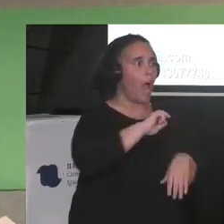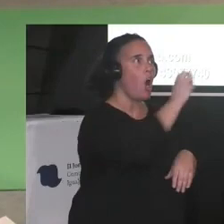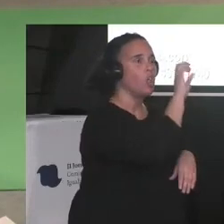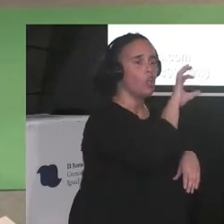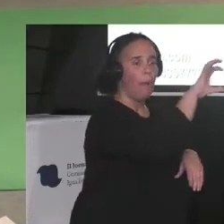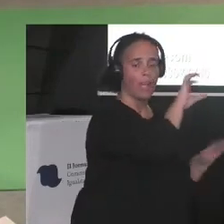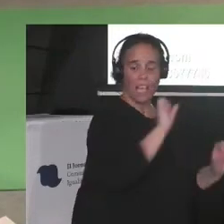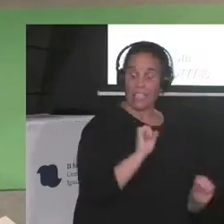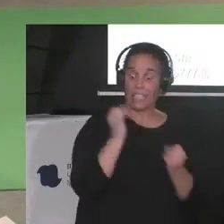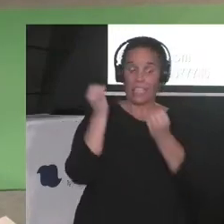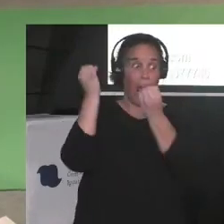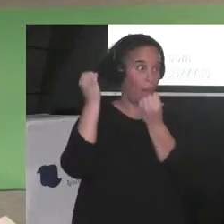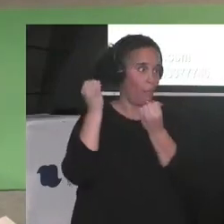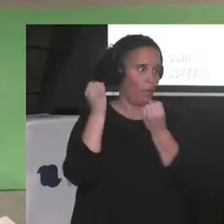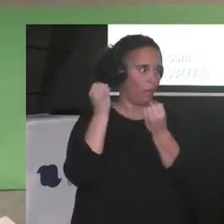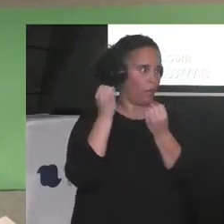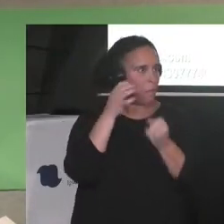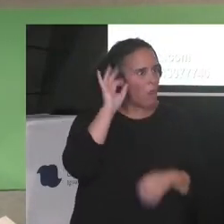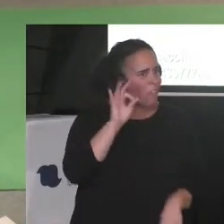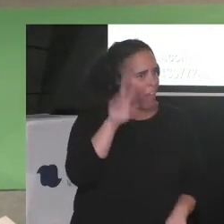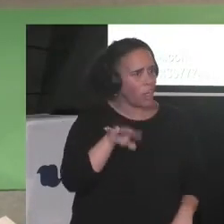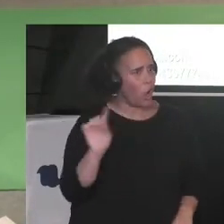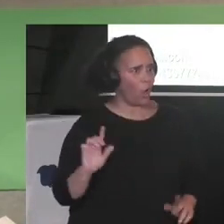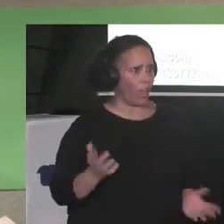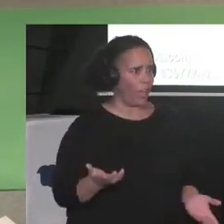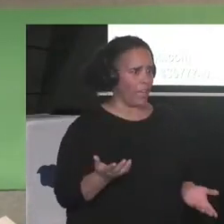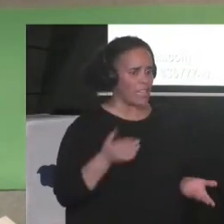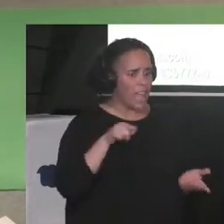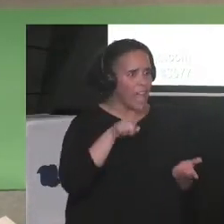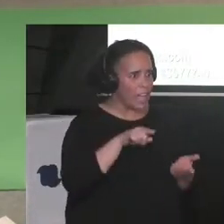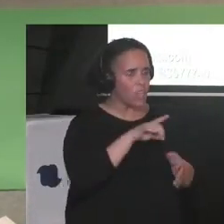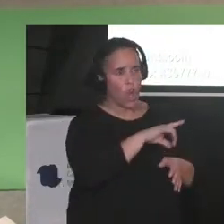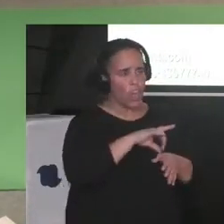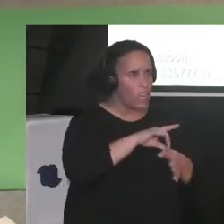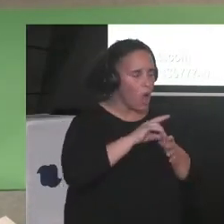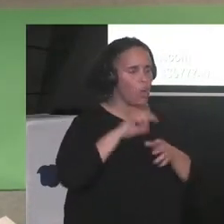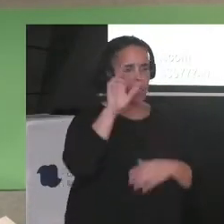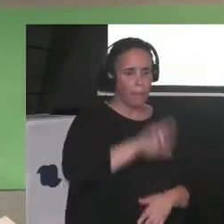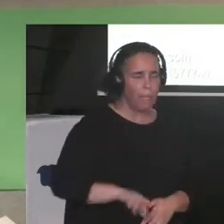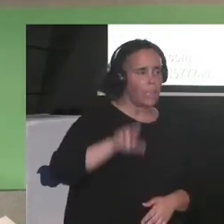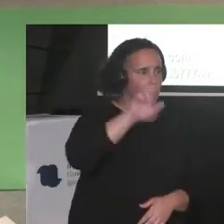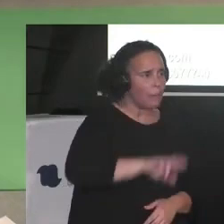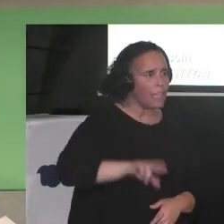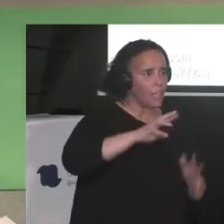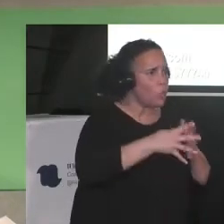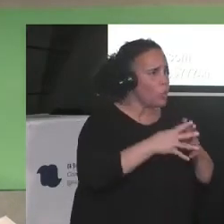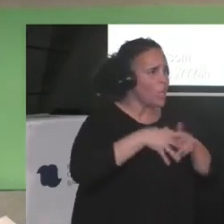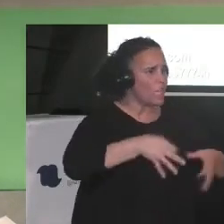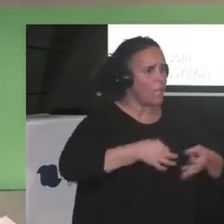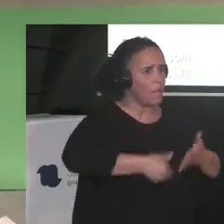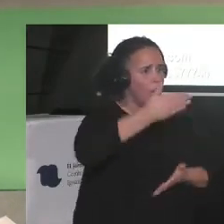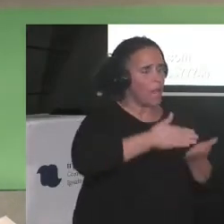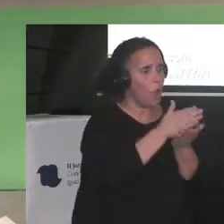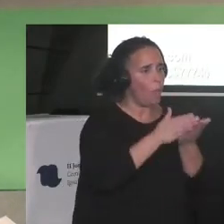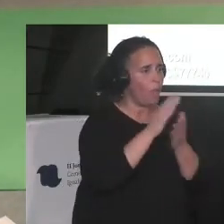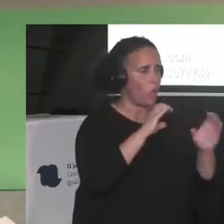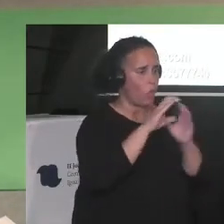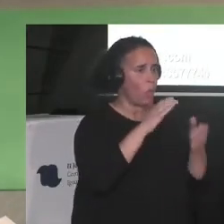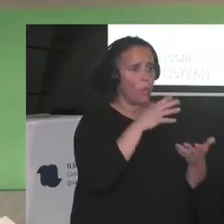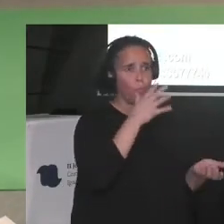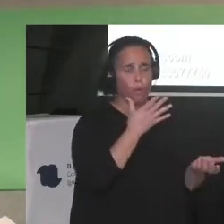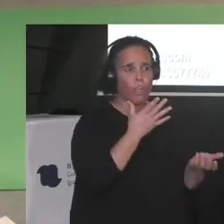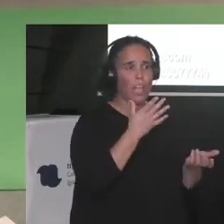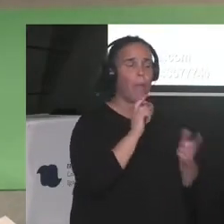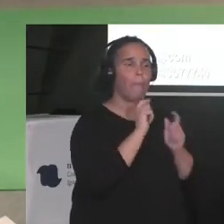Este es el guión que se repite en los medios. El periodismo hegemónico, ese que no queremos hacer, que nadie quiere hacer aquí, ha sido